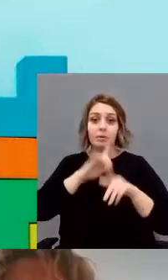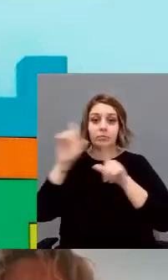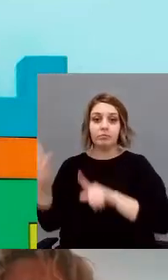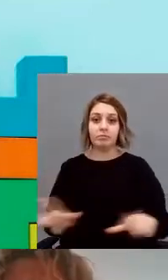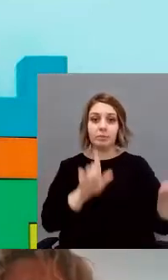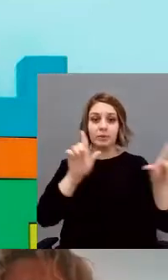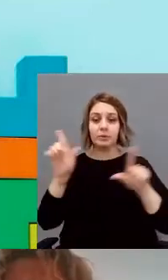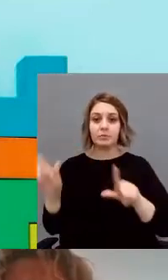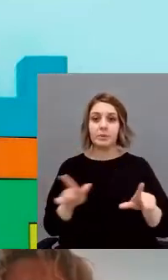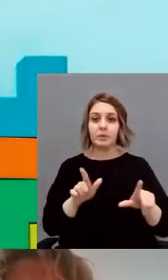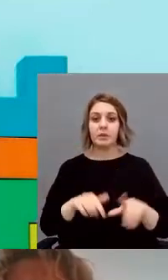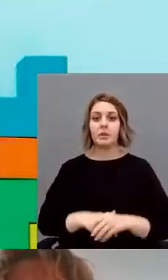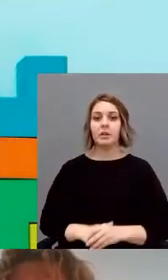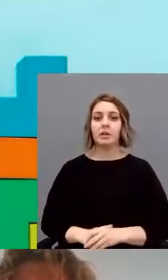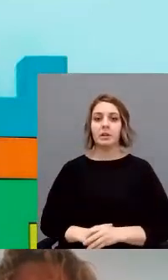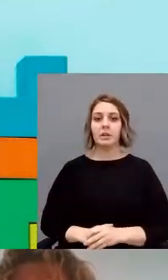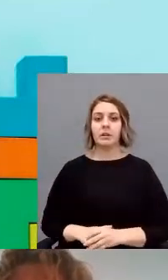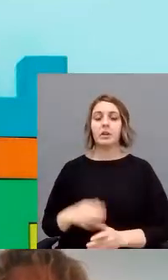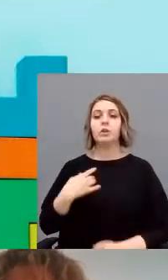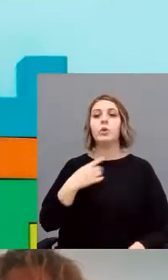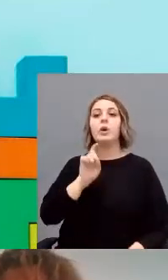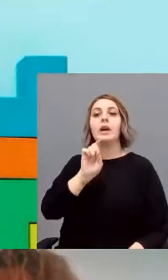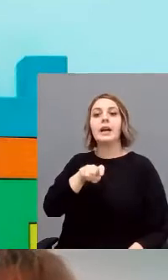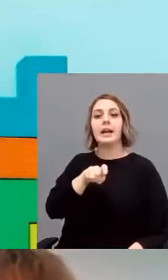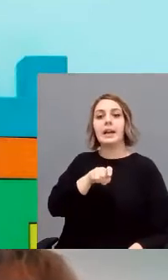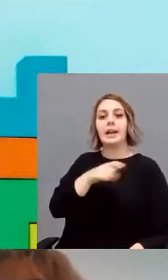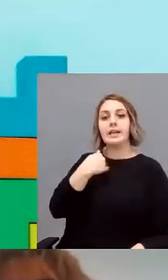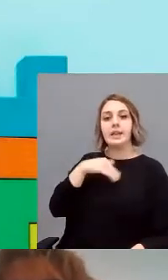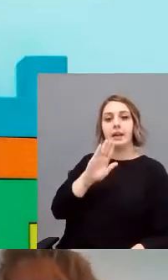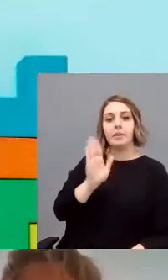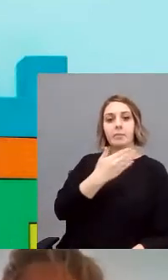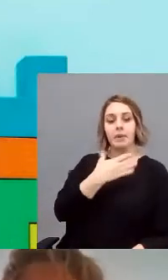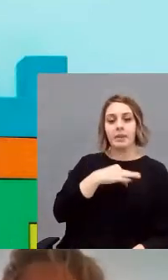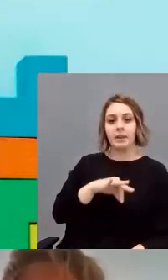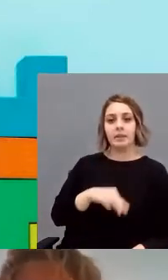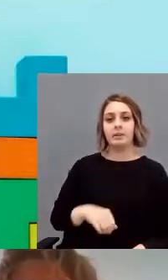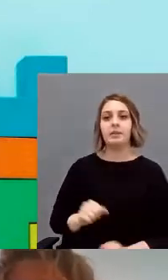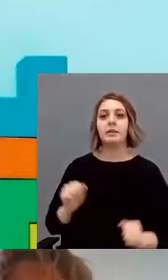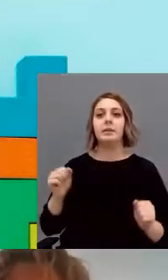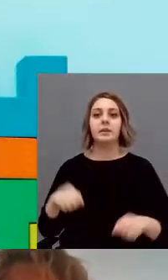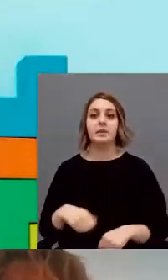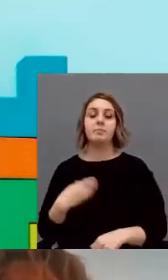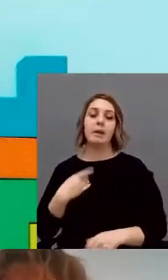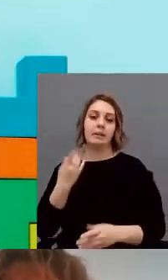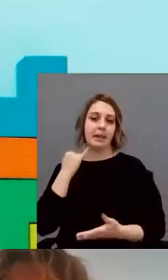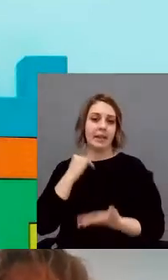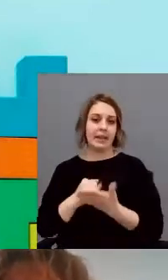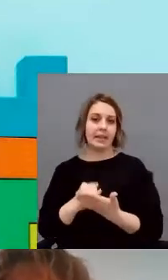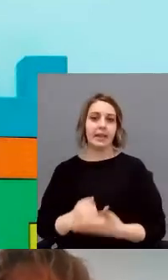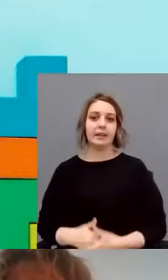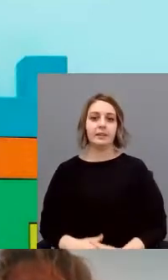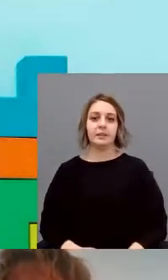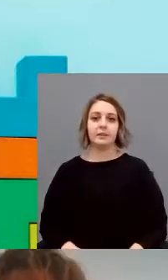bloqueado el ordenador. Haz clic encima y ya puedes pasar. Sí, voy. Voy ahí.